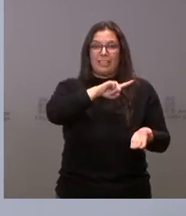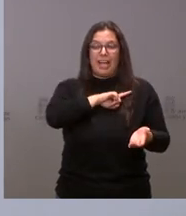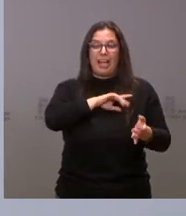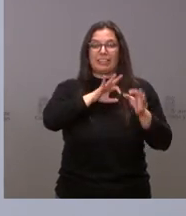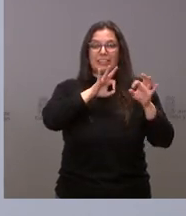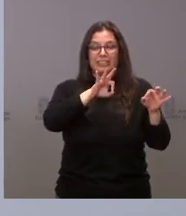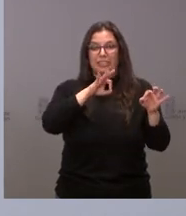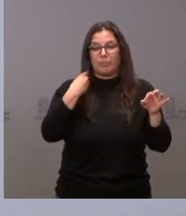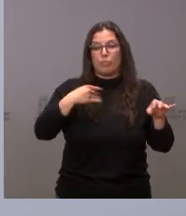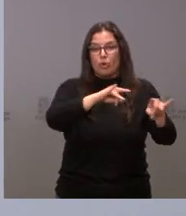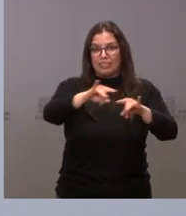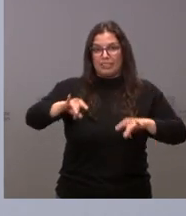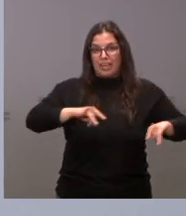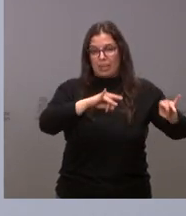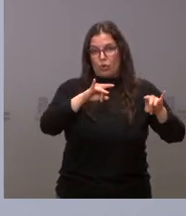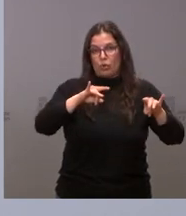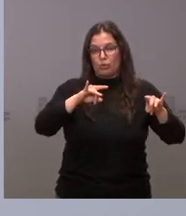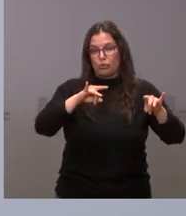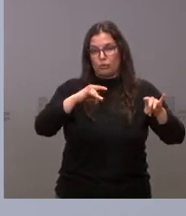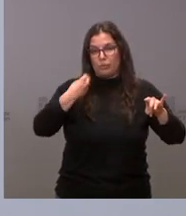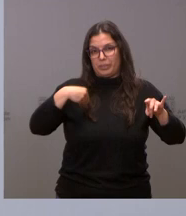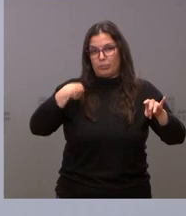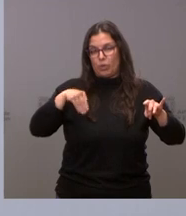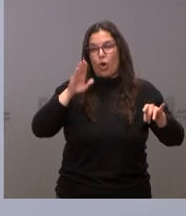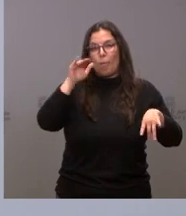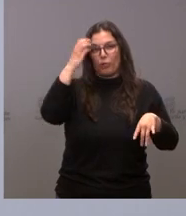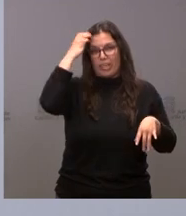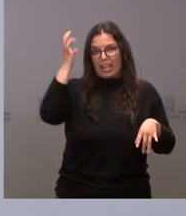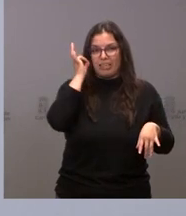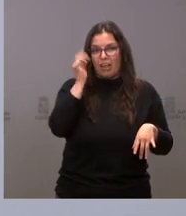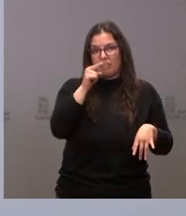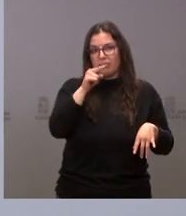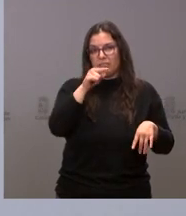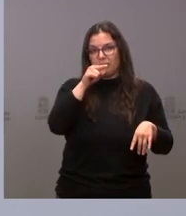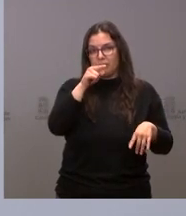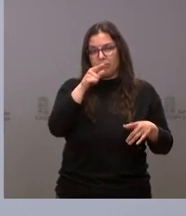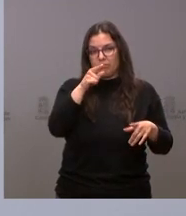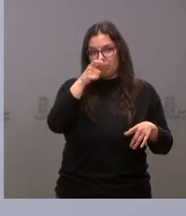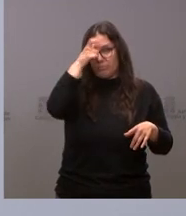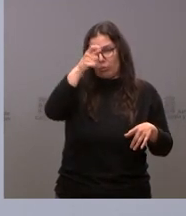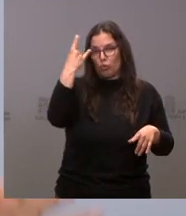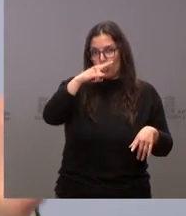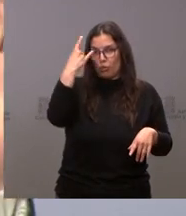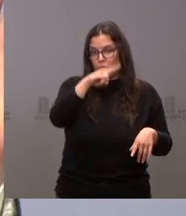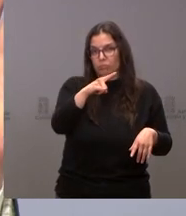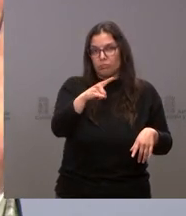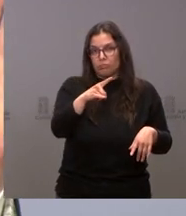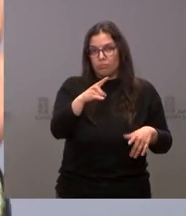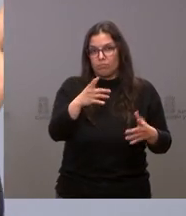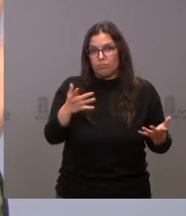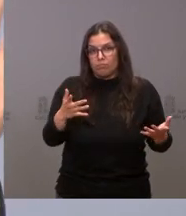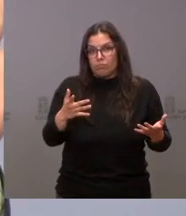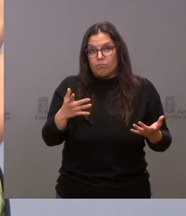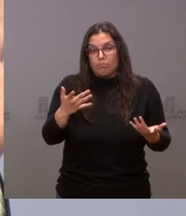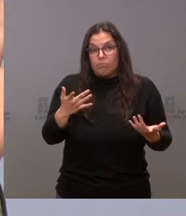los terrenos de de Monte la Reina en la en el municipio de Toro estamos